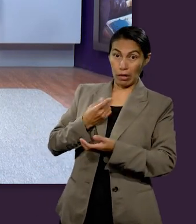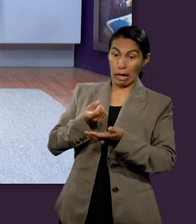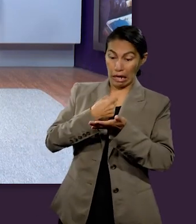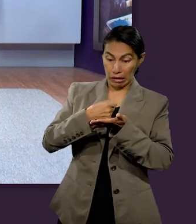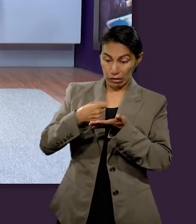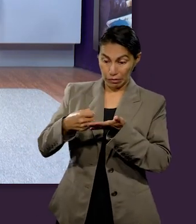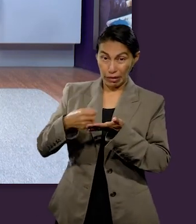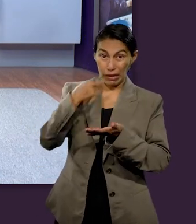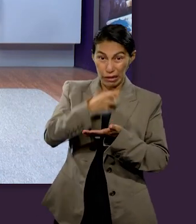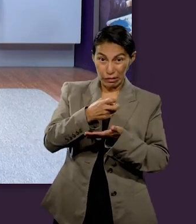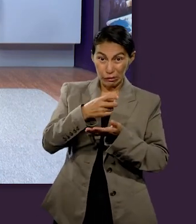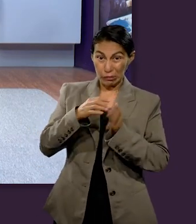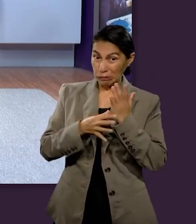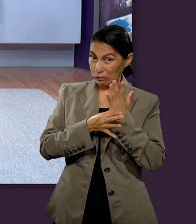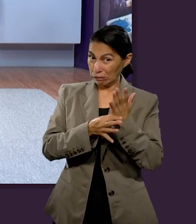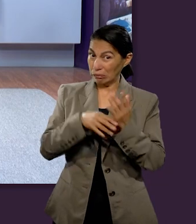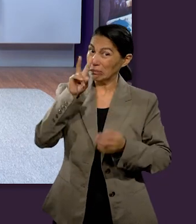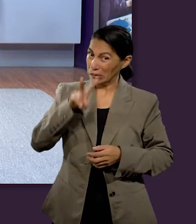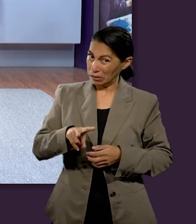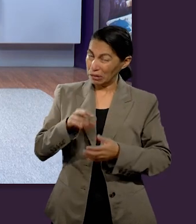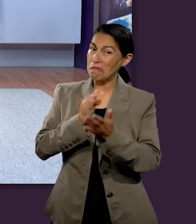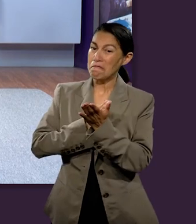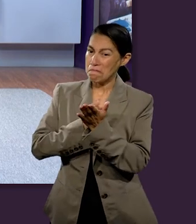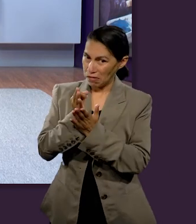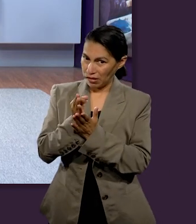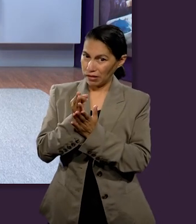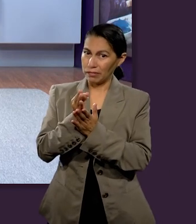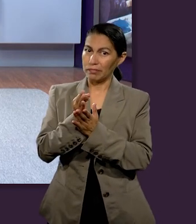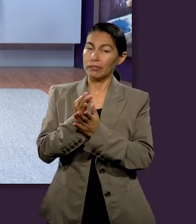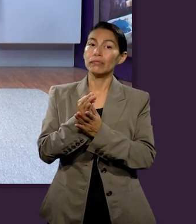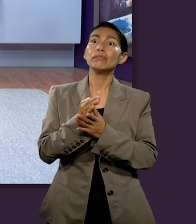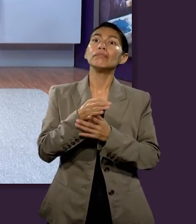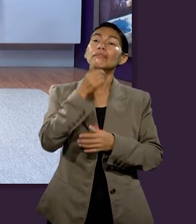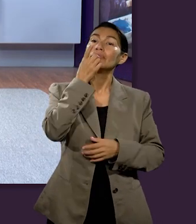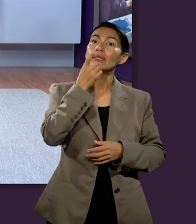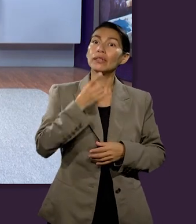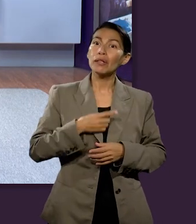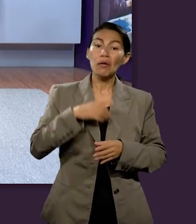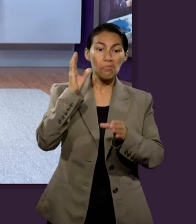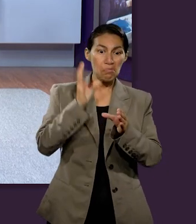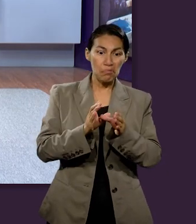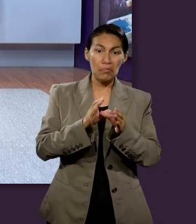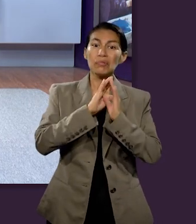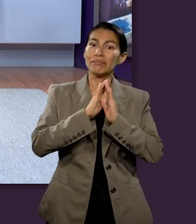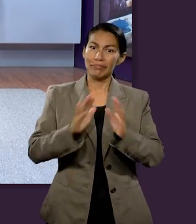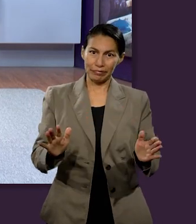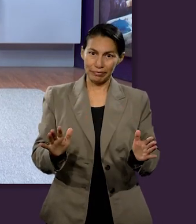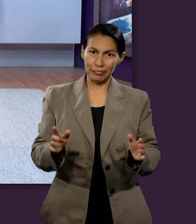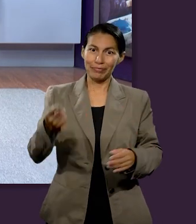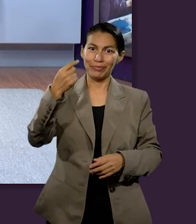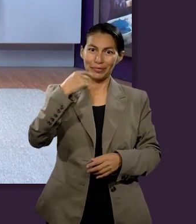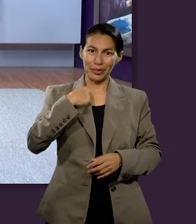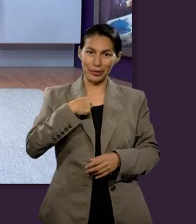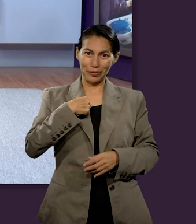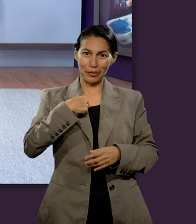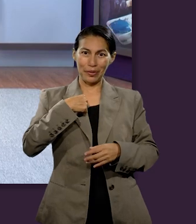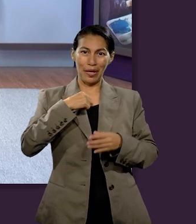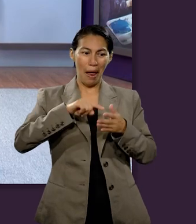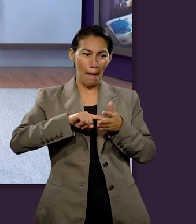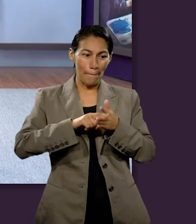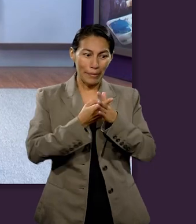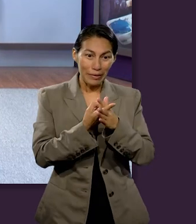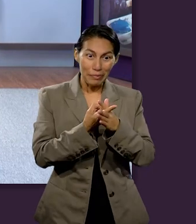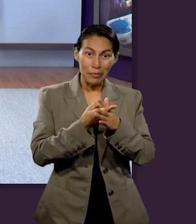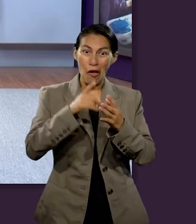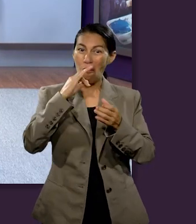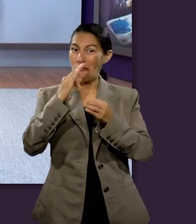escribe, porque estas palabras son fieles y verdaderas. Y me dijo, hecho está, yo